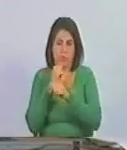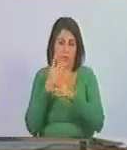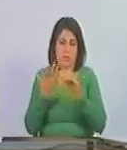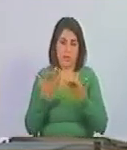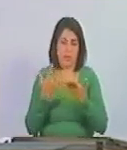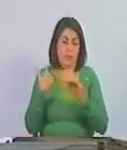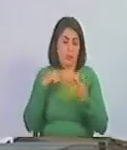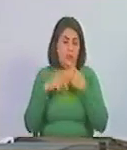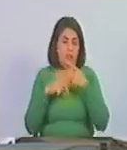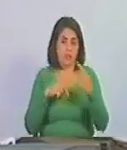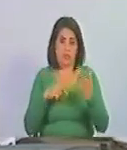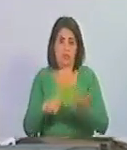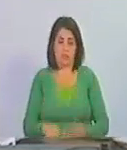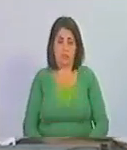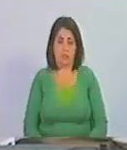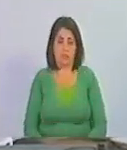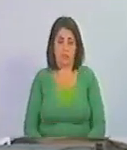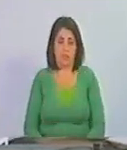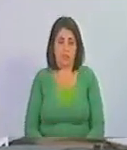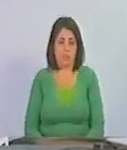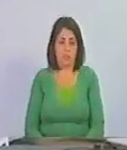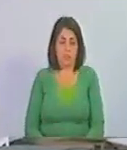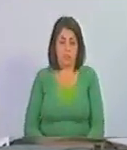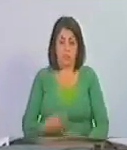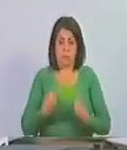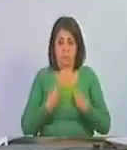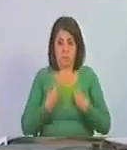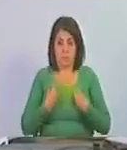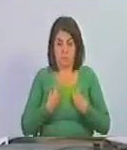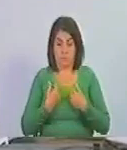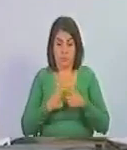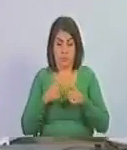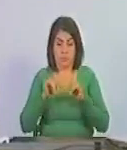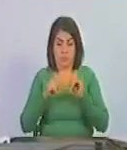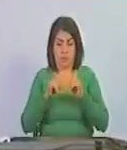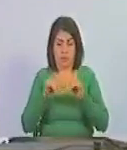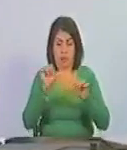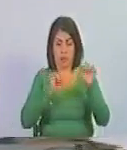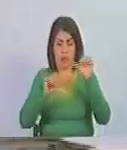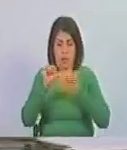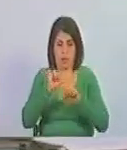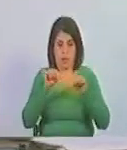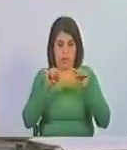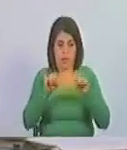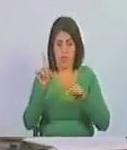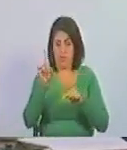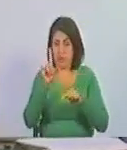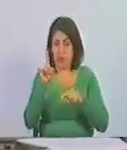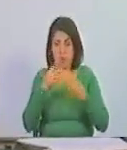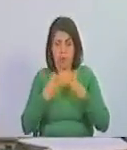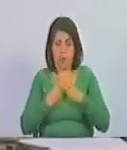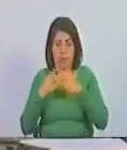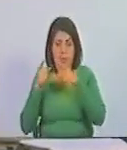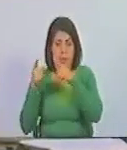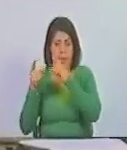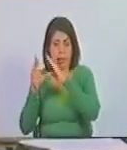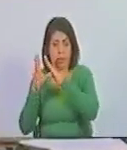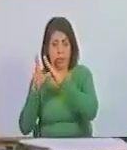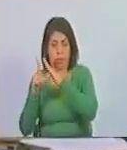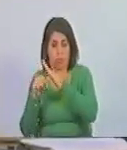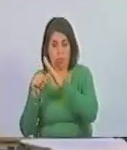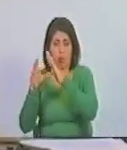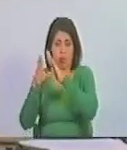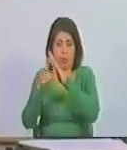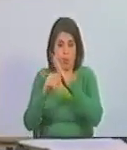tuve el descaro de decir que vivía de su cargo de ingeniero que vive de esto vive de